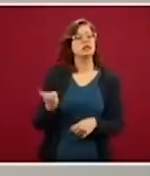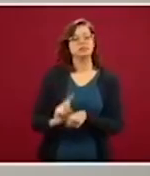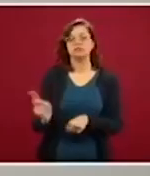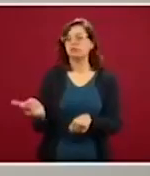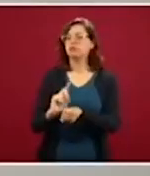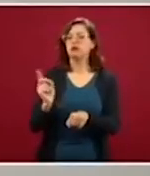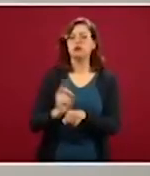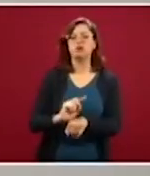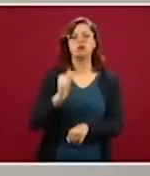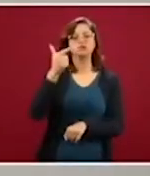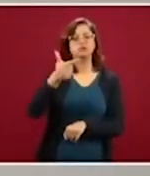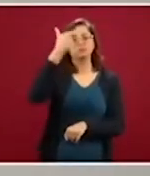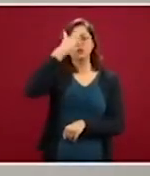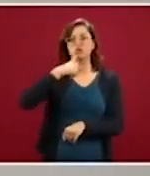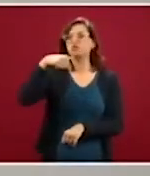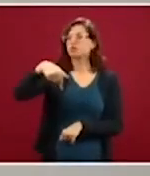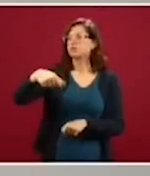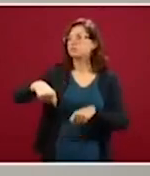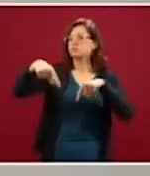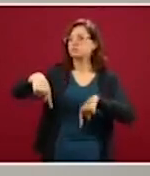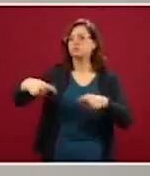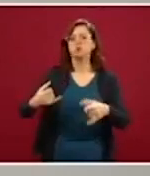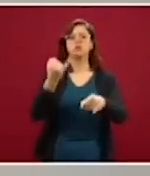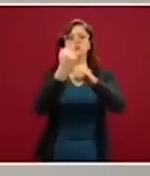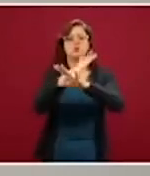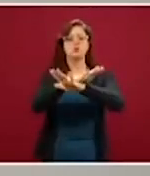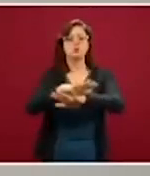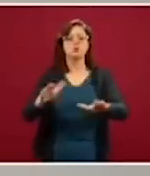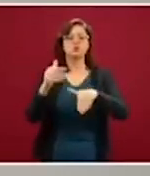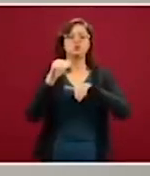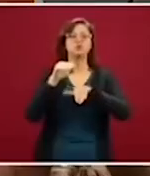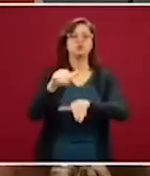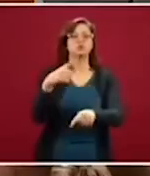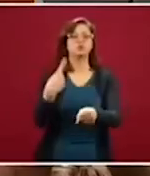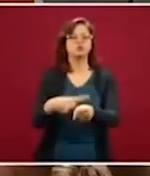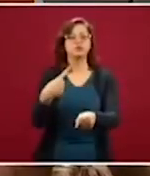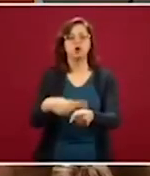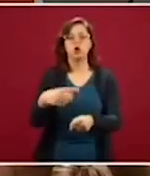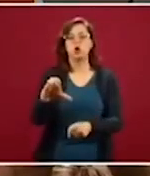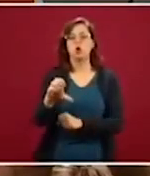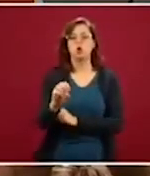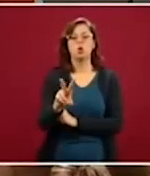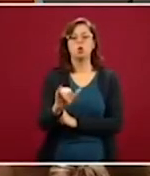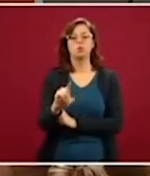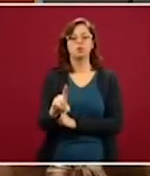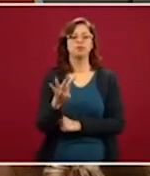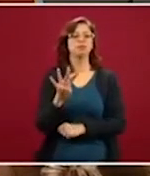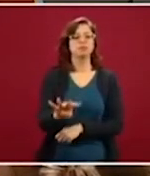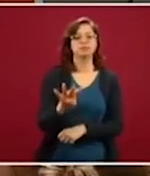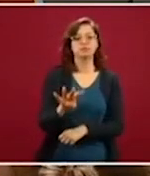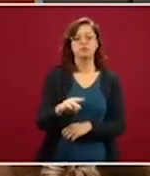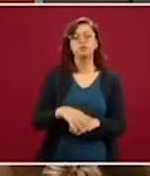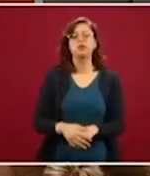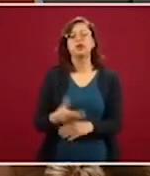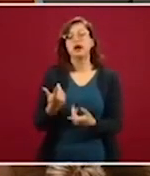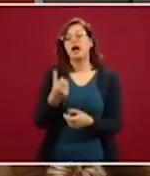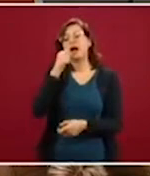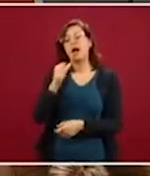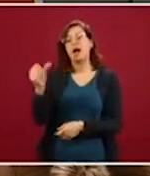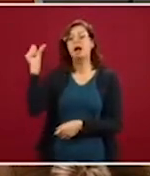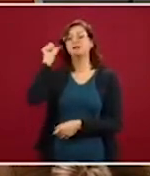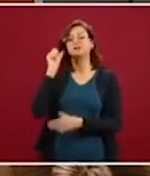informamos en este mismo lugar sobre la situación del coronavirus. Ayer mismo ya explicábamos que tenemos hasta el momento